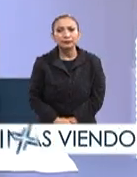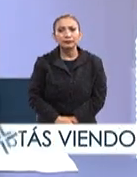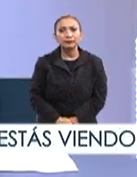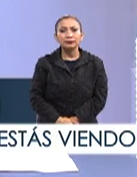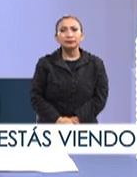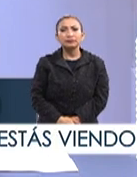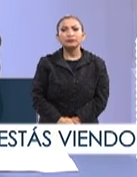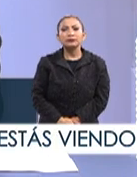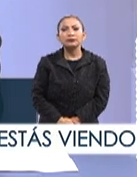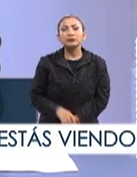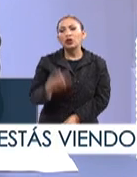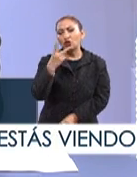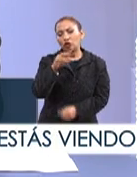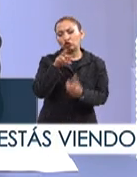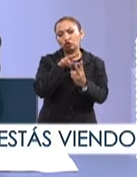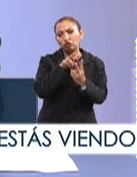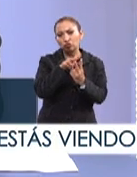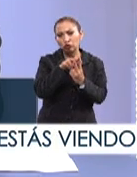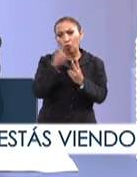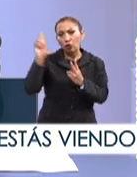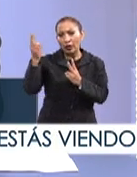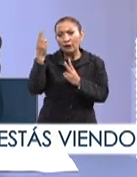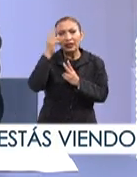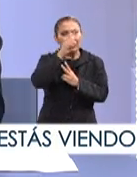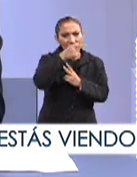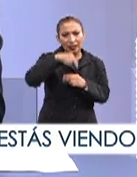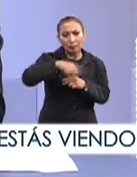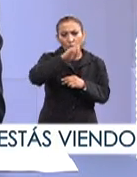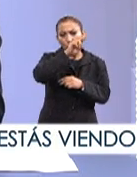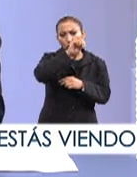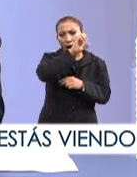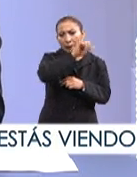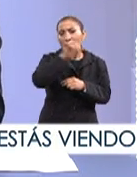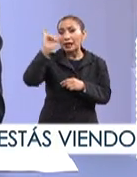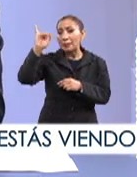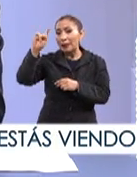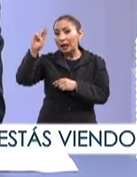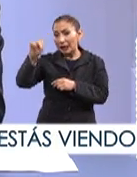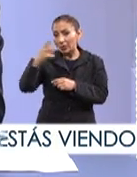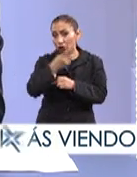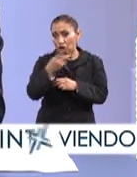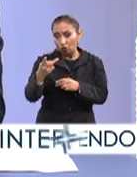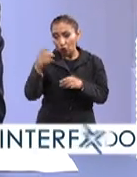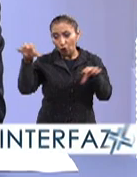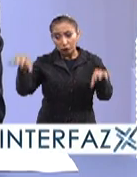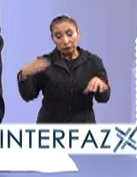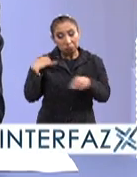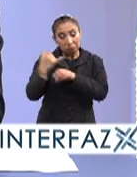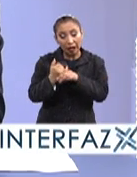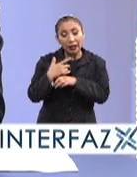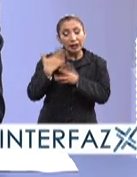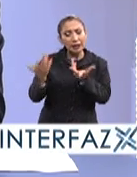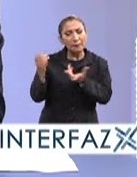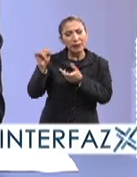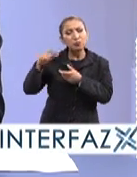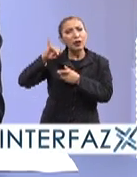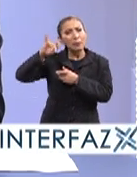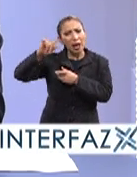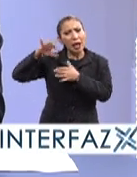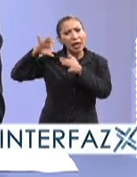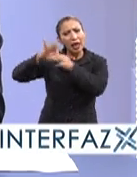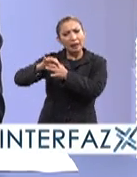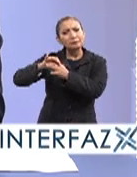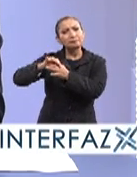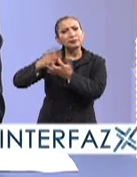de nuestras dos principales universidades en México, la UNAM y también el Politécnico Nacional. Y de la mano del Politécnico,